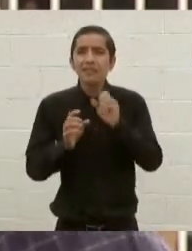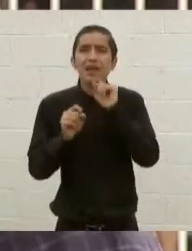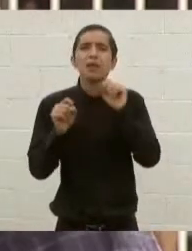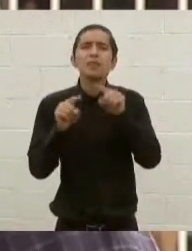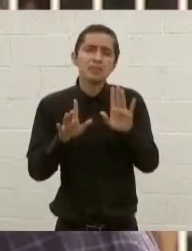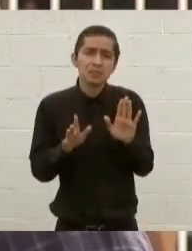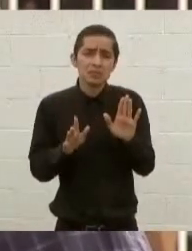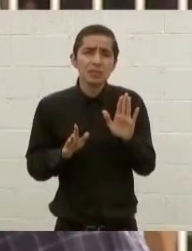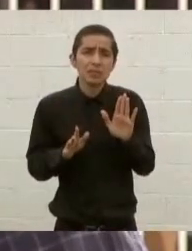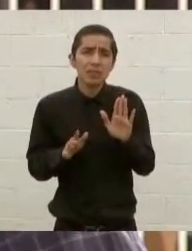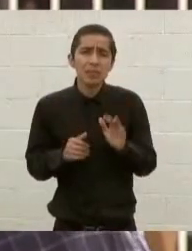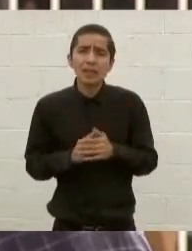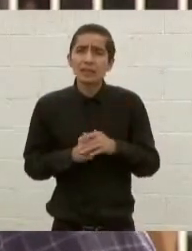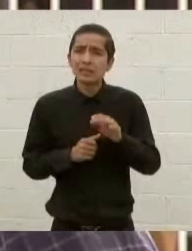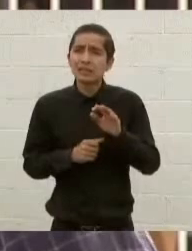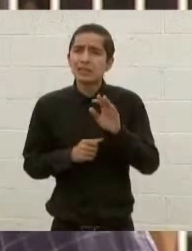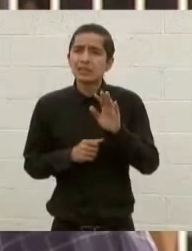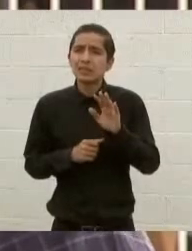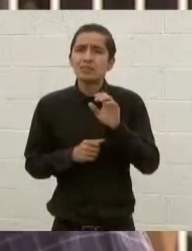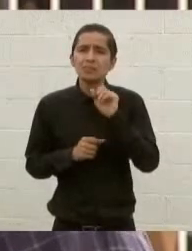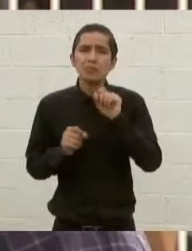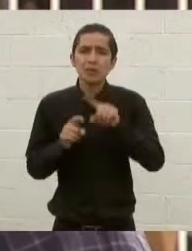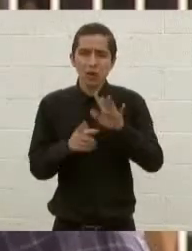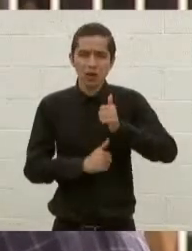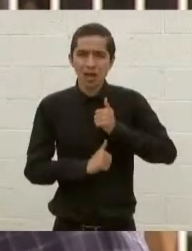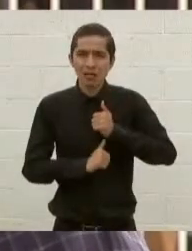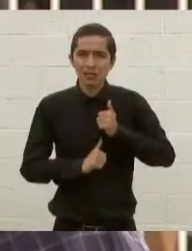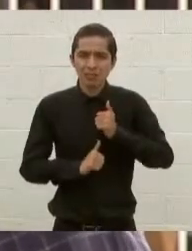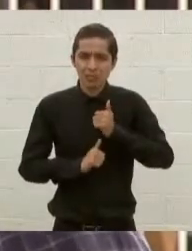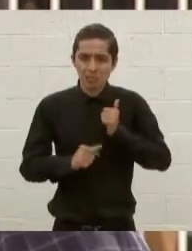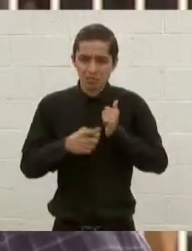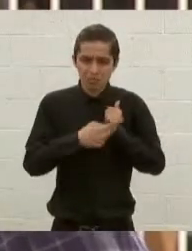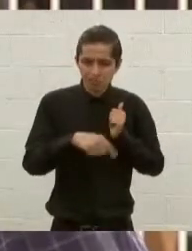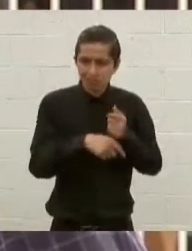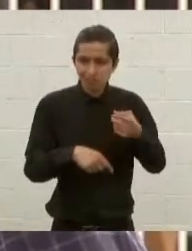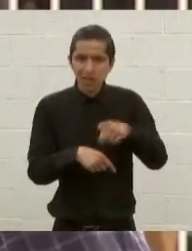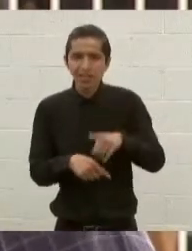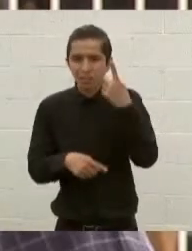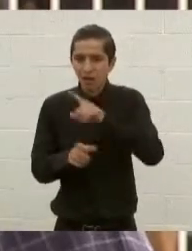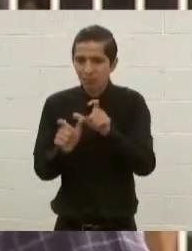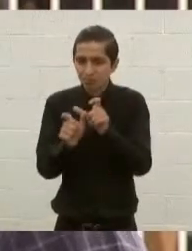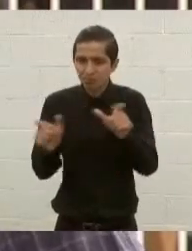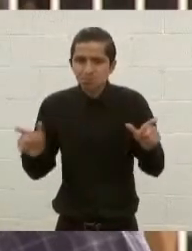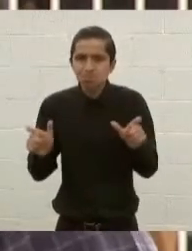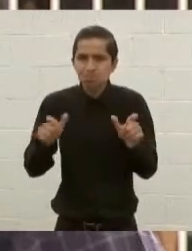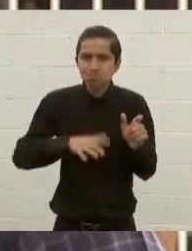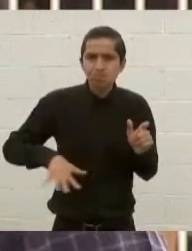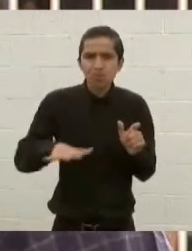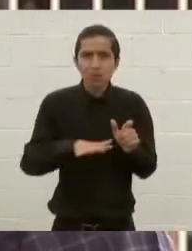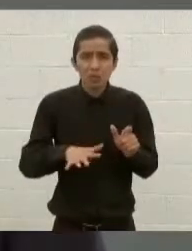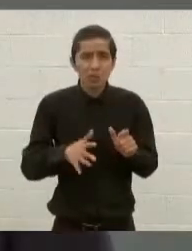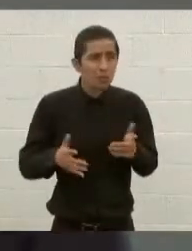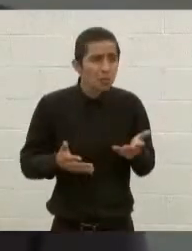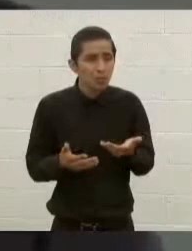desplazar a la marina y al ejército para realizar tareas de seguridad pública gracias